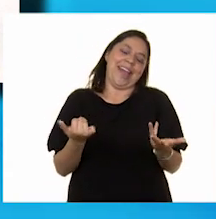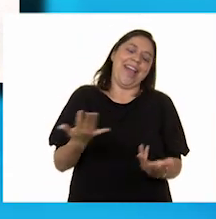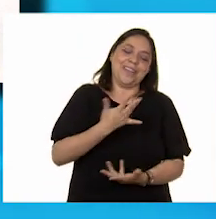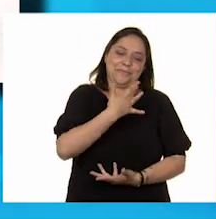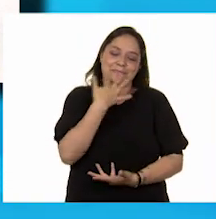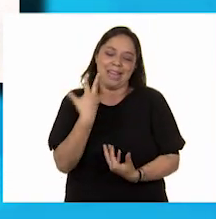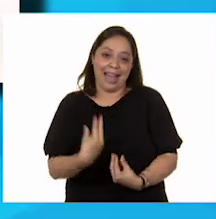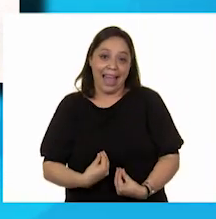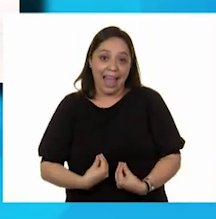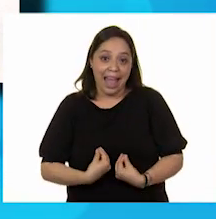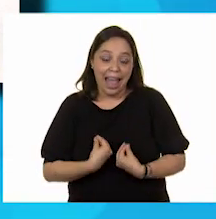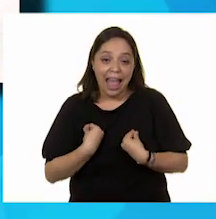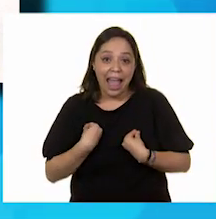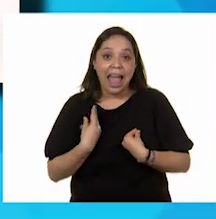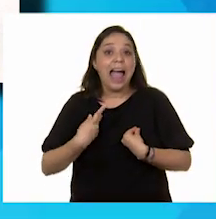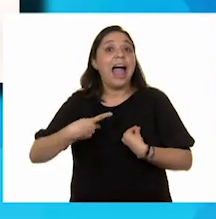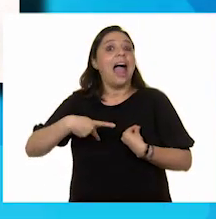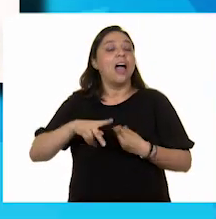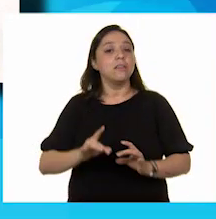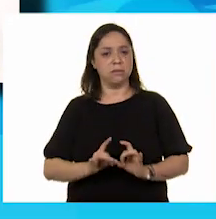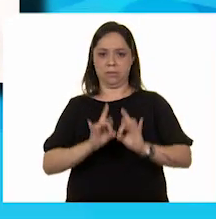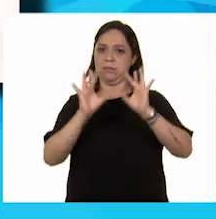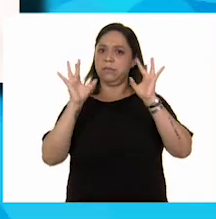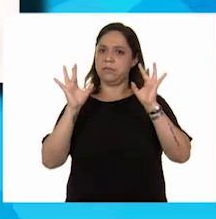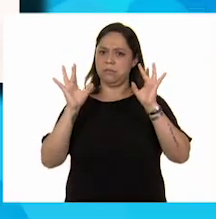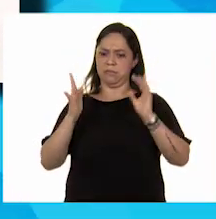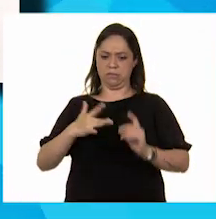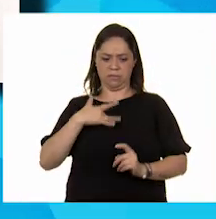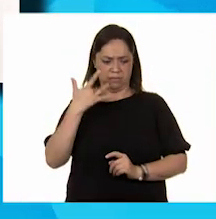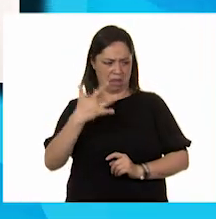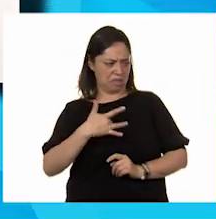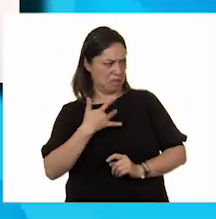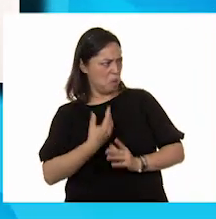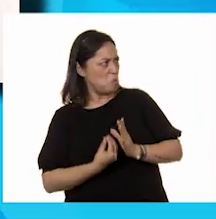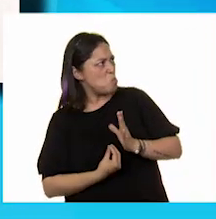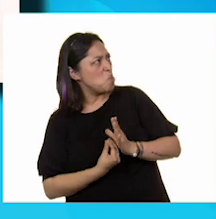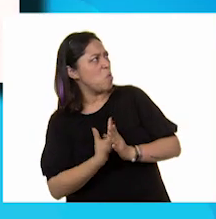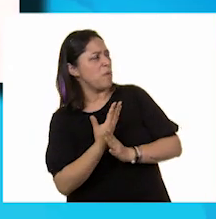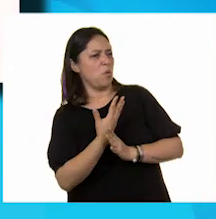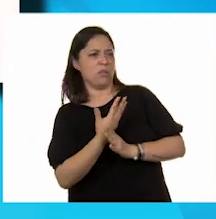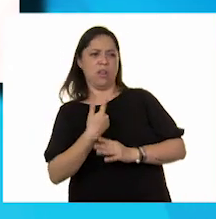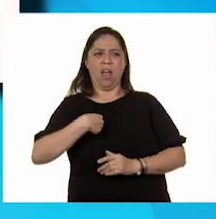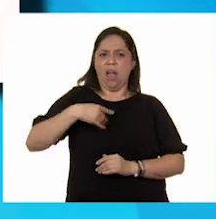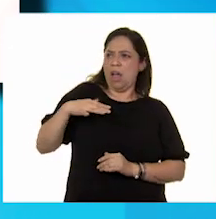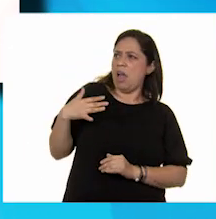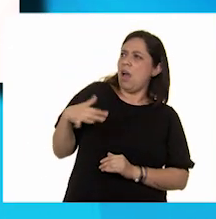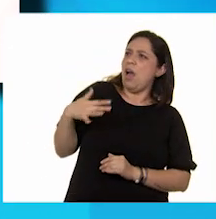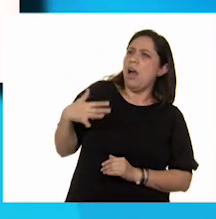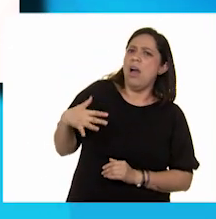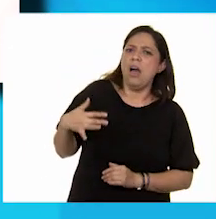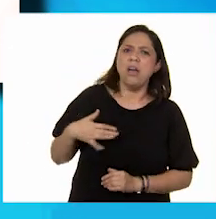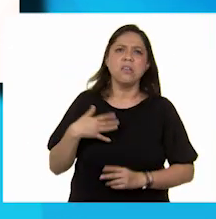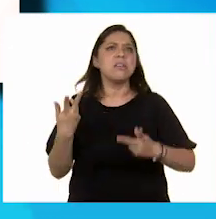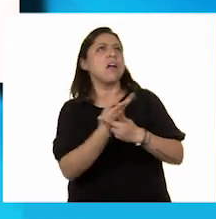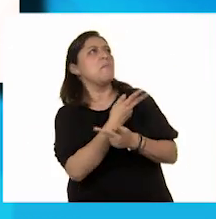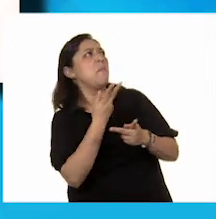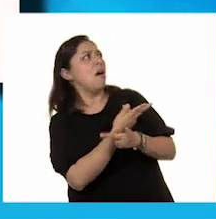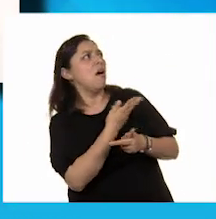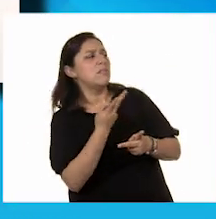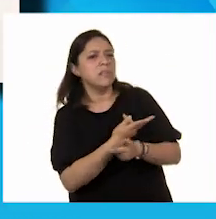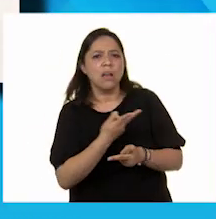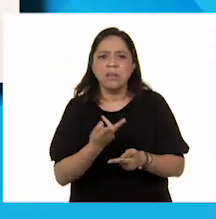sabrosa. Pero de pronto empezaron a sentir algo nuevo. ¡Ay, Rocío! ¿Qué nos pasa?